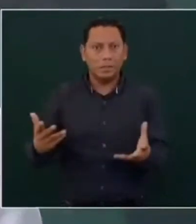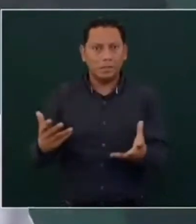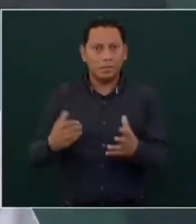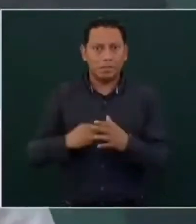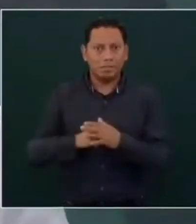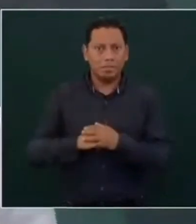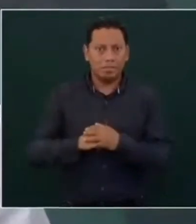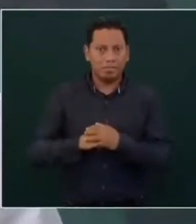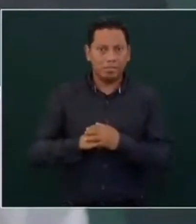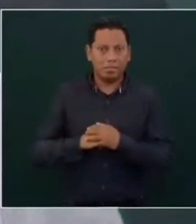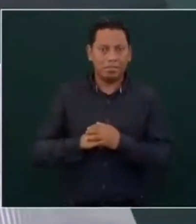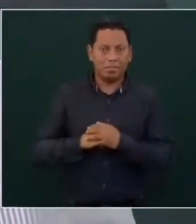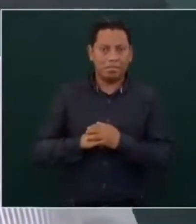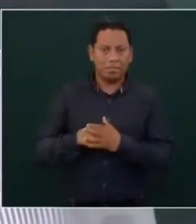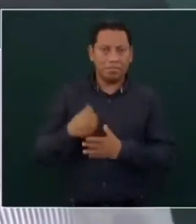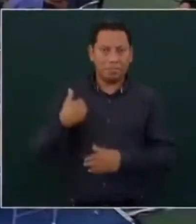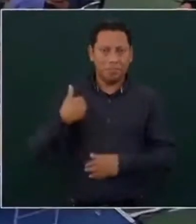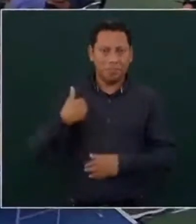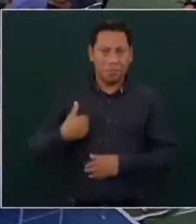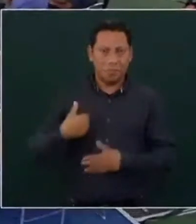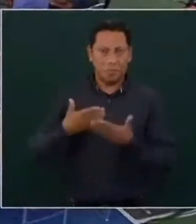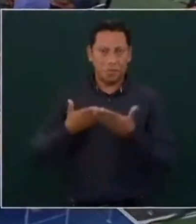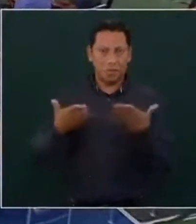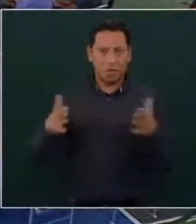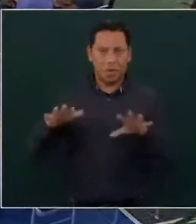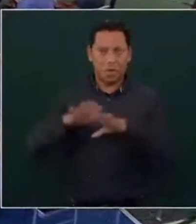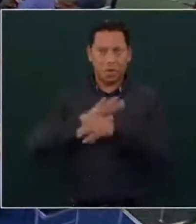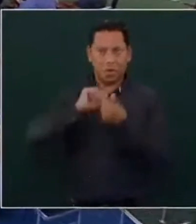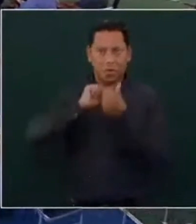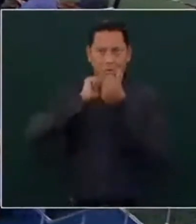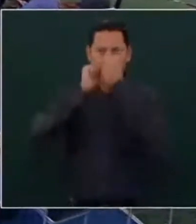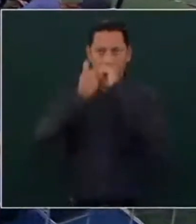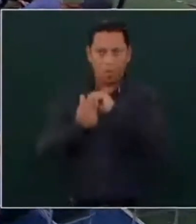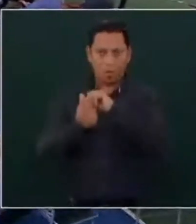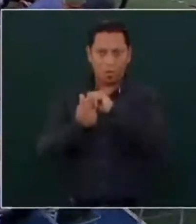no quieren aceptar de que ya hubieron cambios